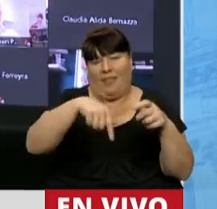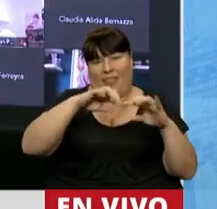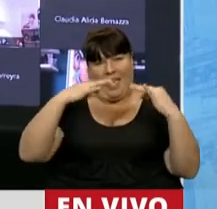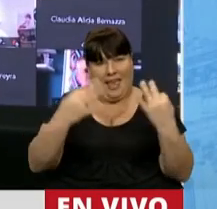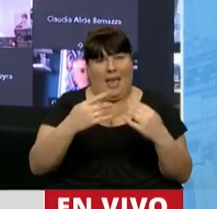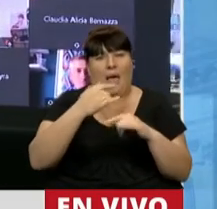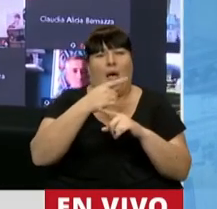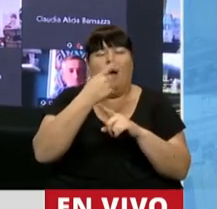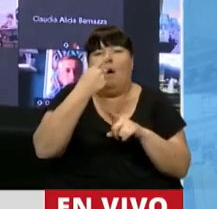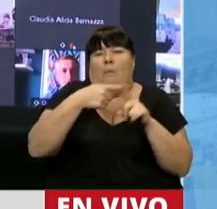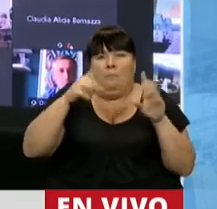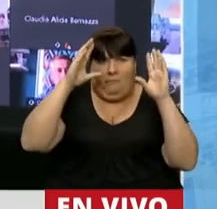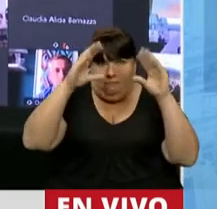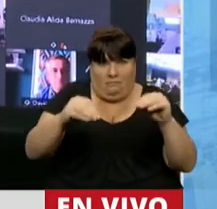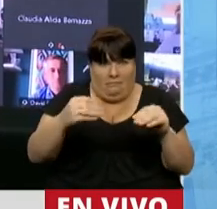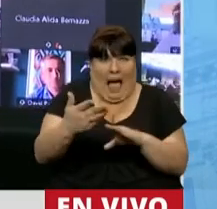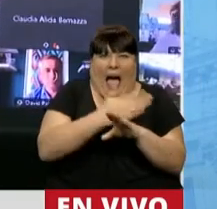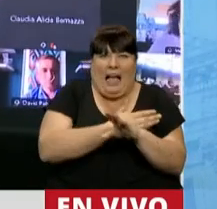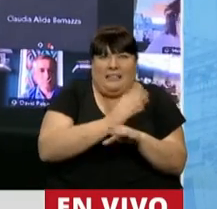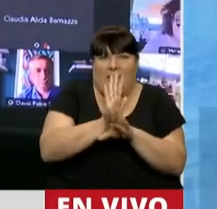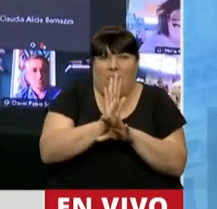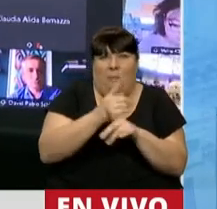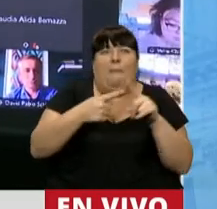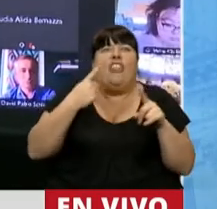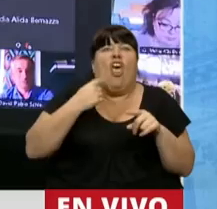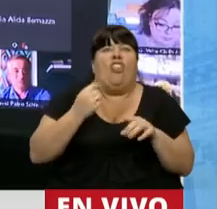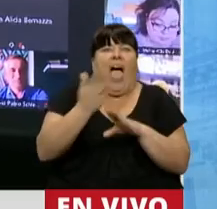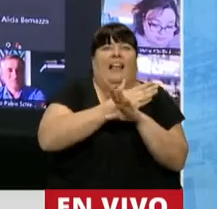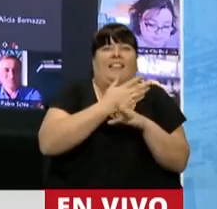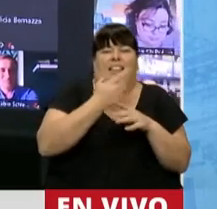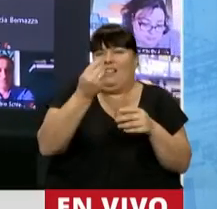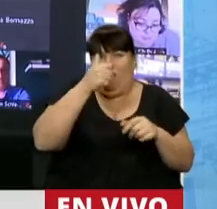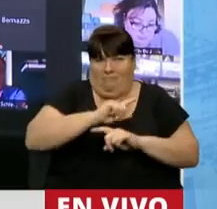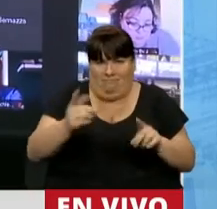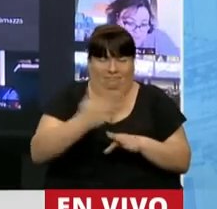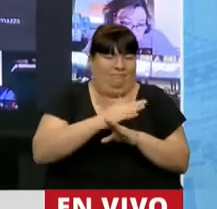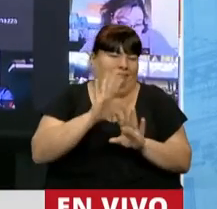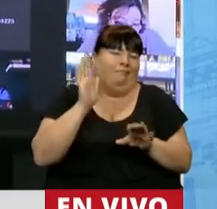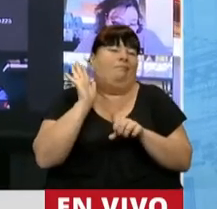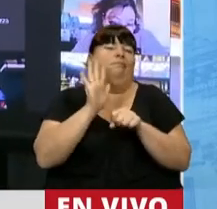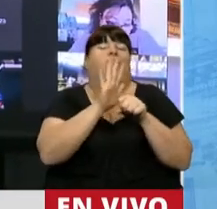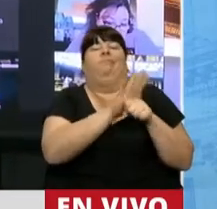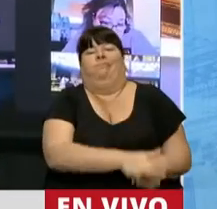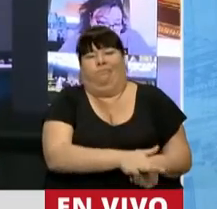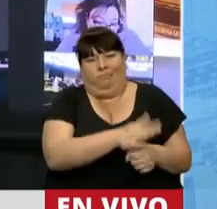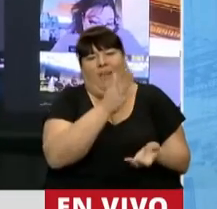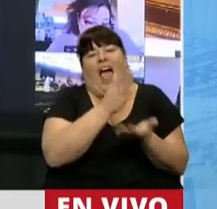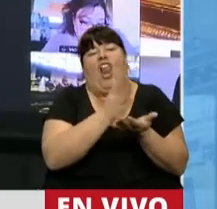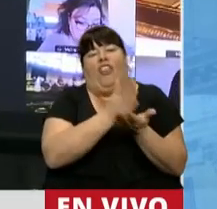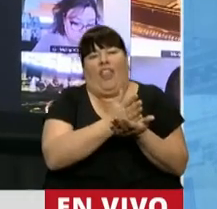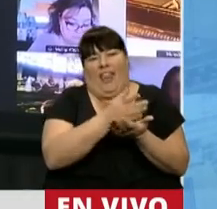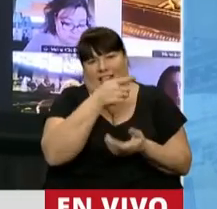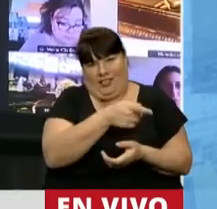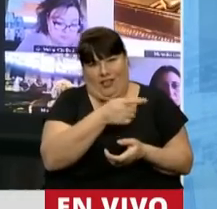con medio día hábil de anticipación no es otra cosa que un claro cercenamiento a los derechos